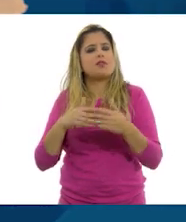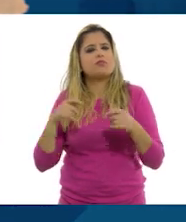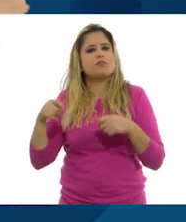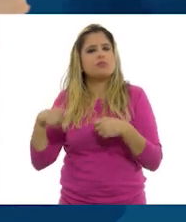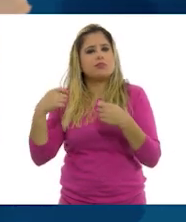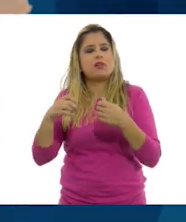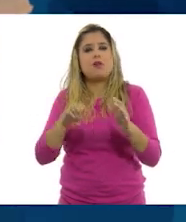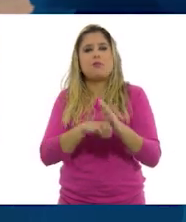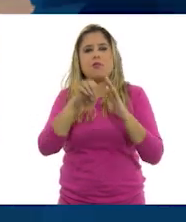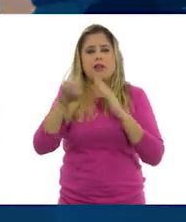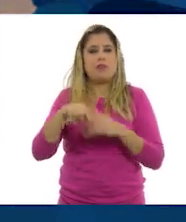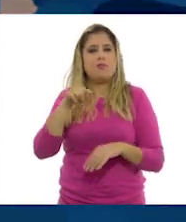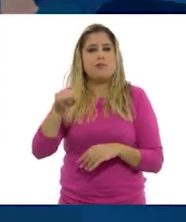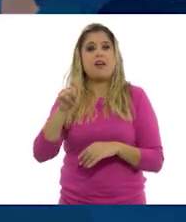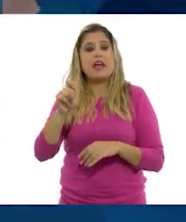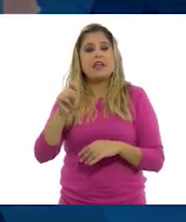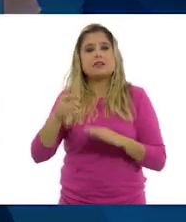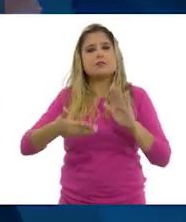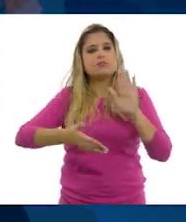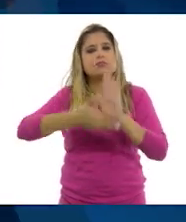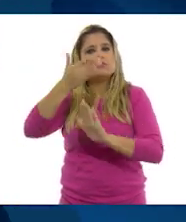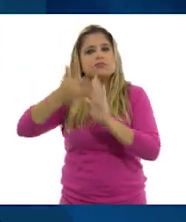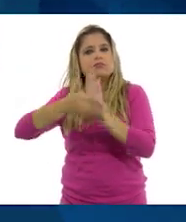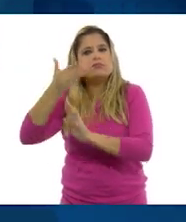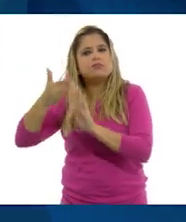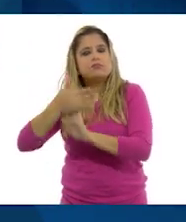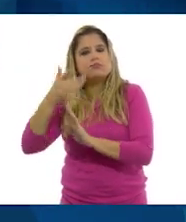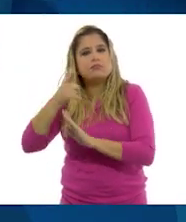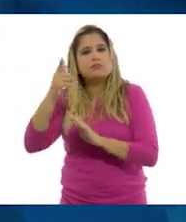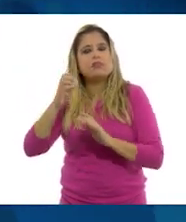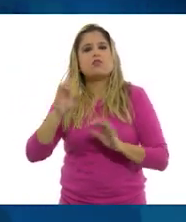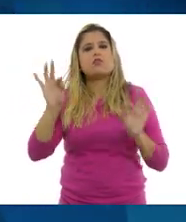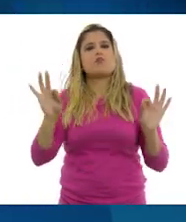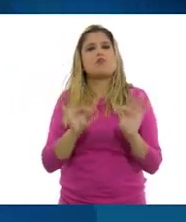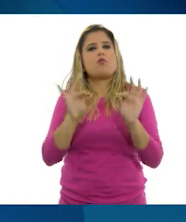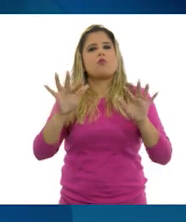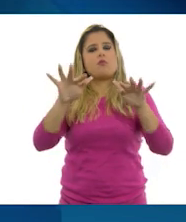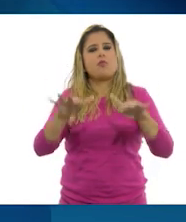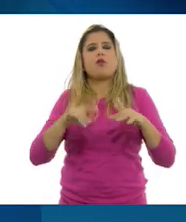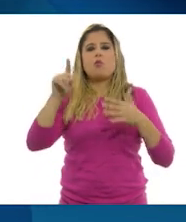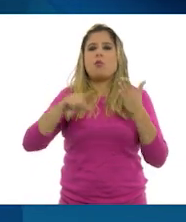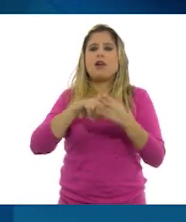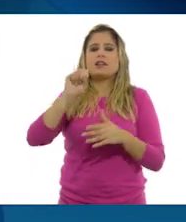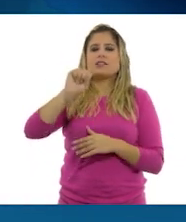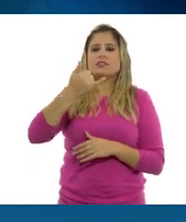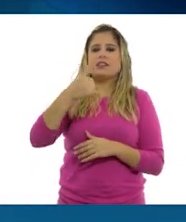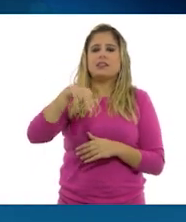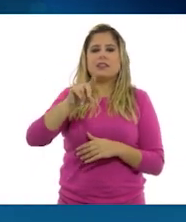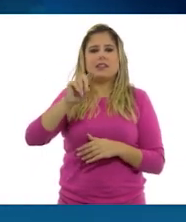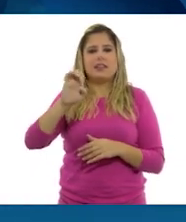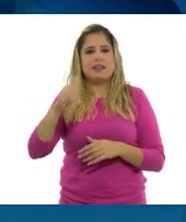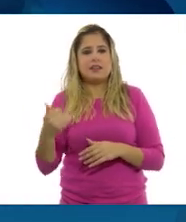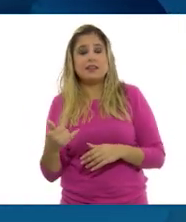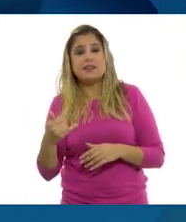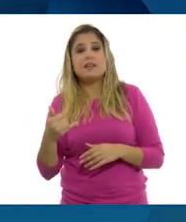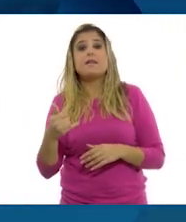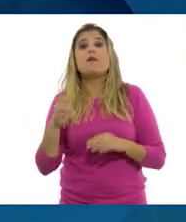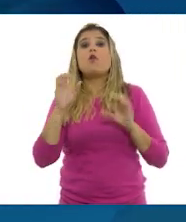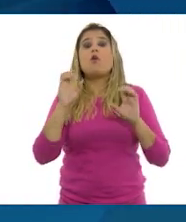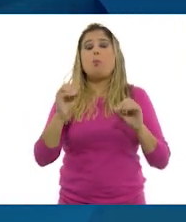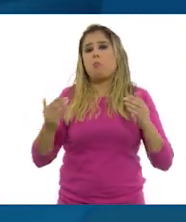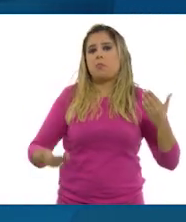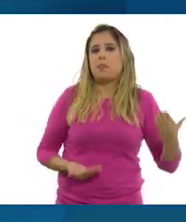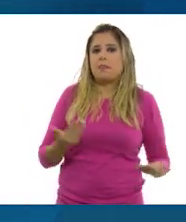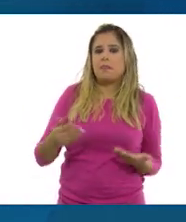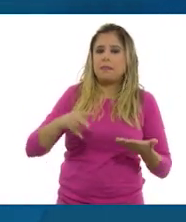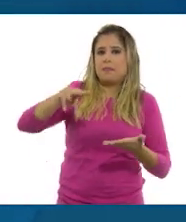Un ejemplo de ello es la arquitectura, como el edificio de la ópera de Sydney, y o las danzas, o la danza,